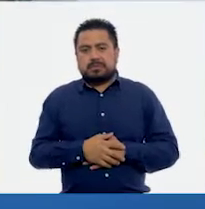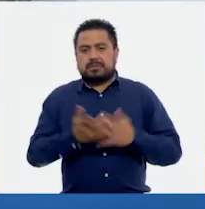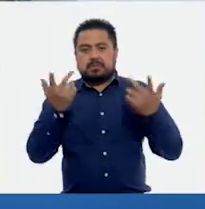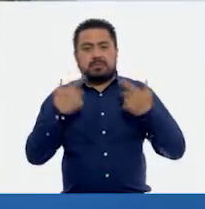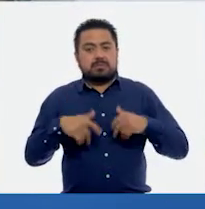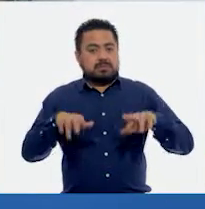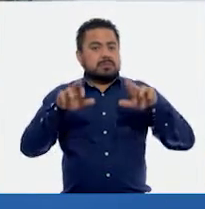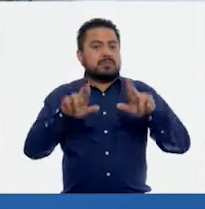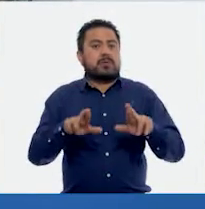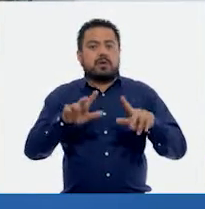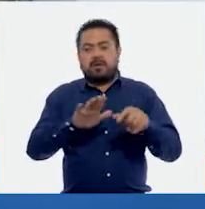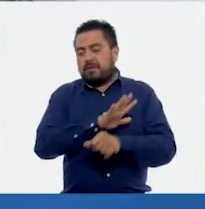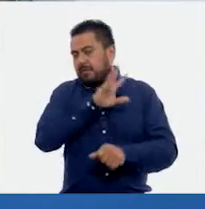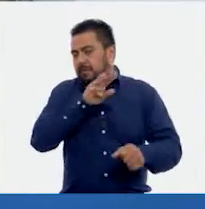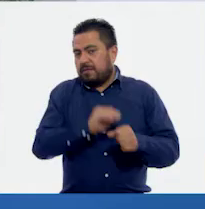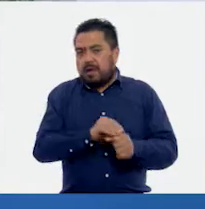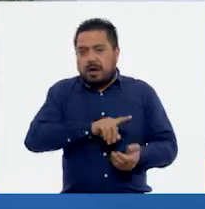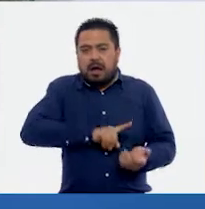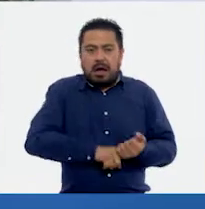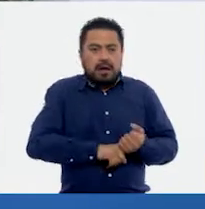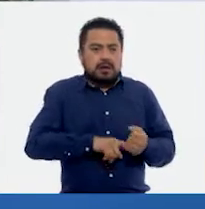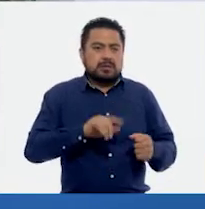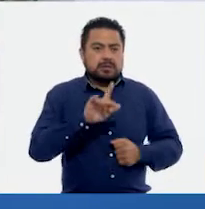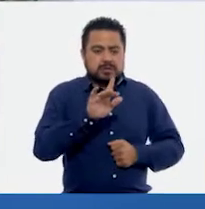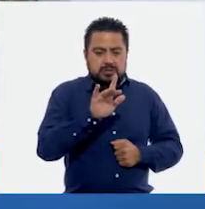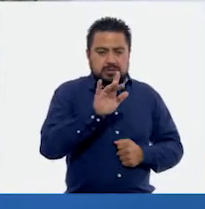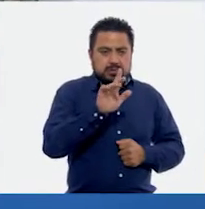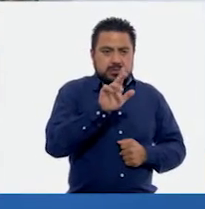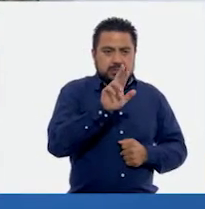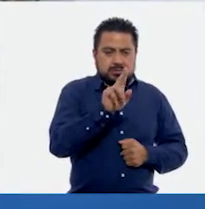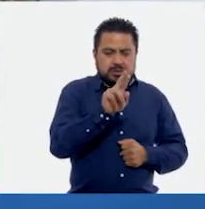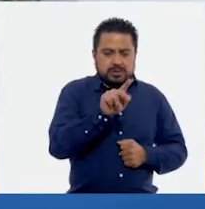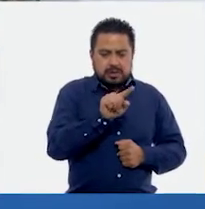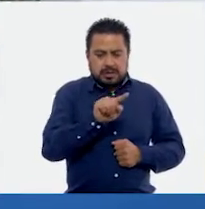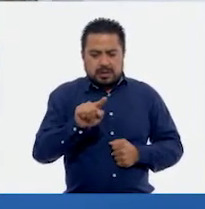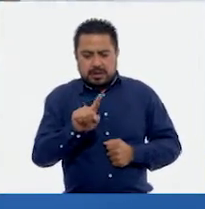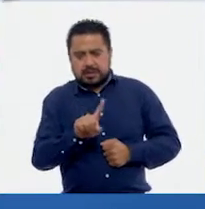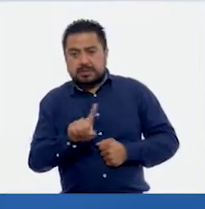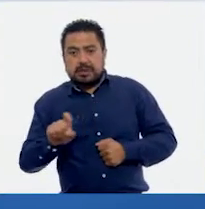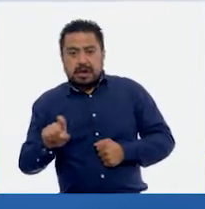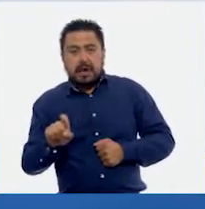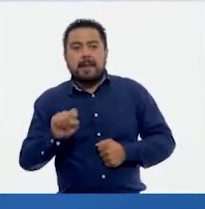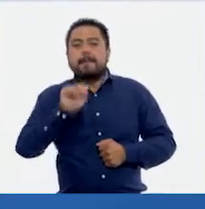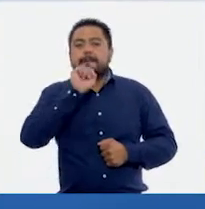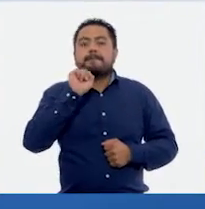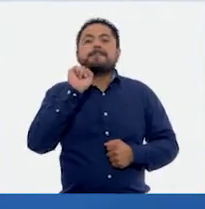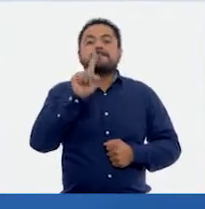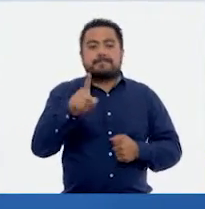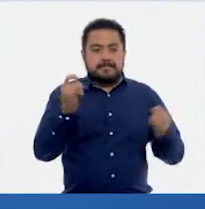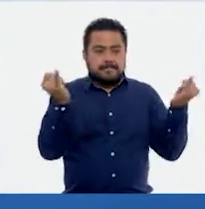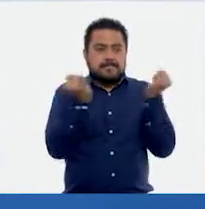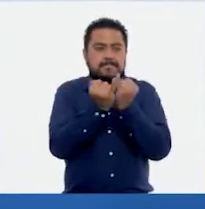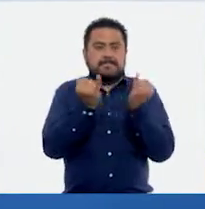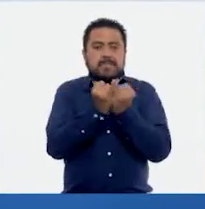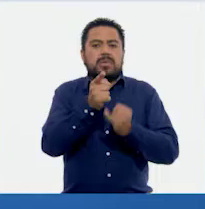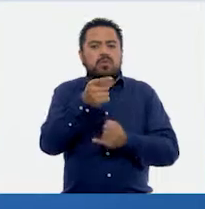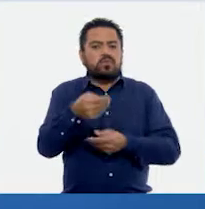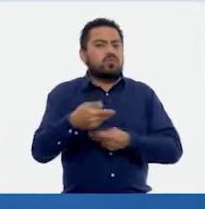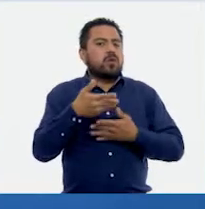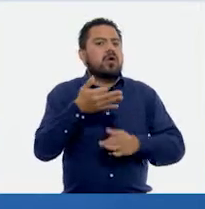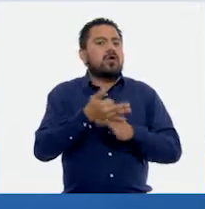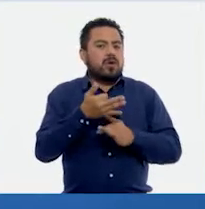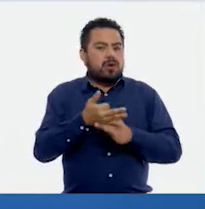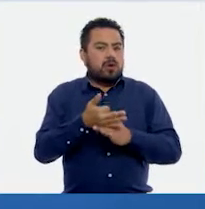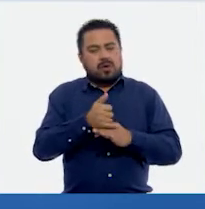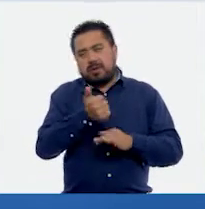Representarlo en su forma de fracción como 25 centésimos. Muy bien. Y también acá, tú nos habías dado otro dato.